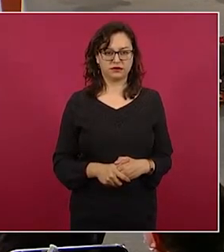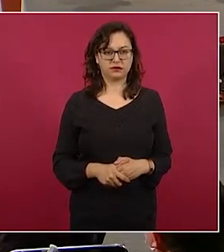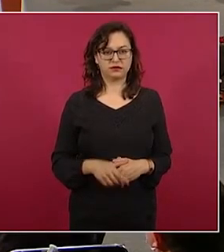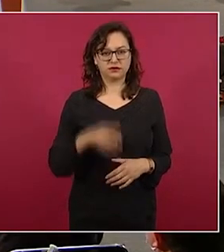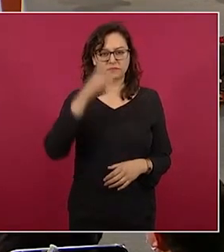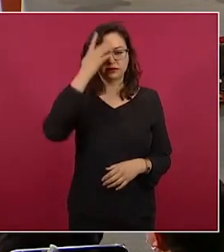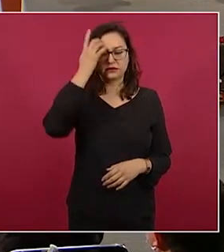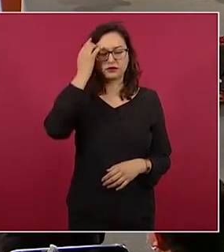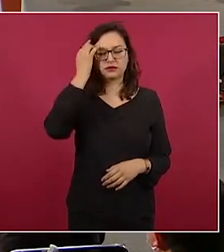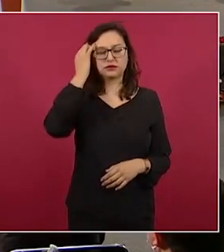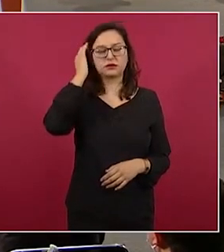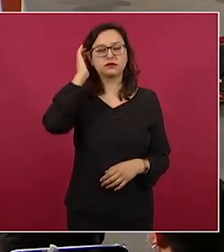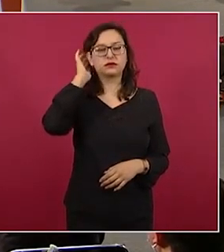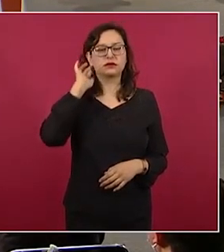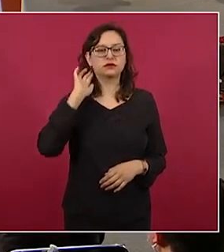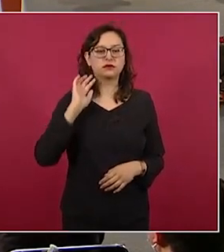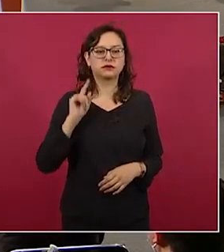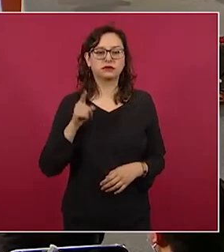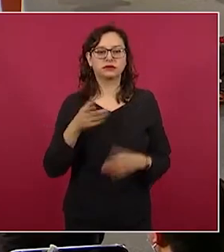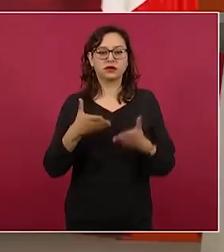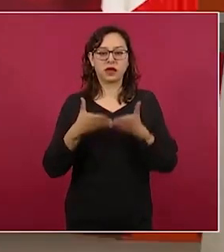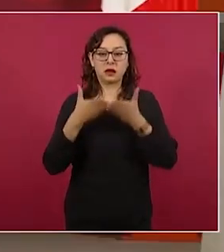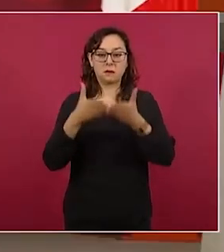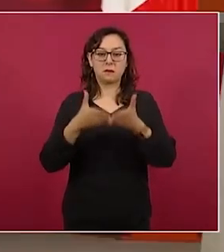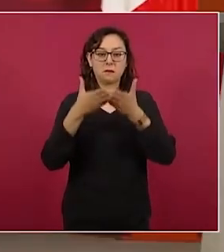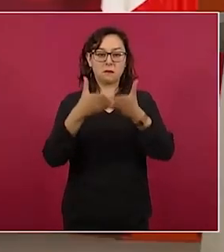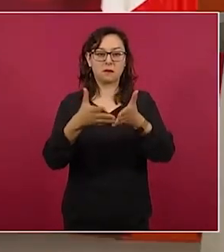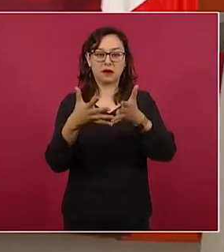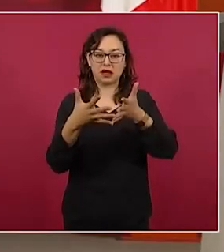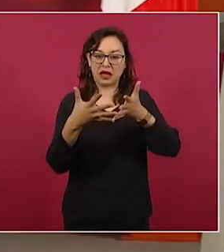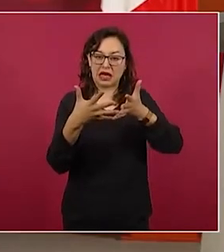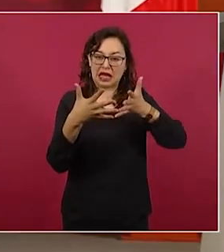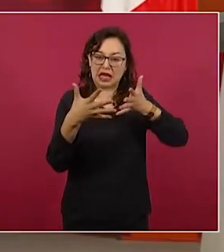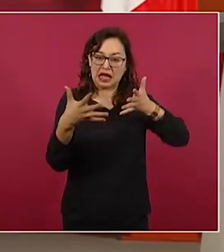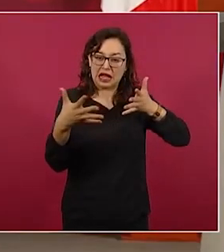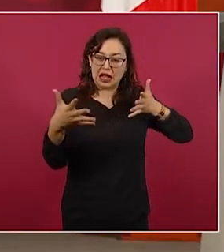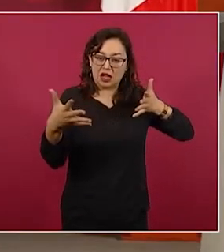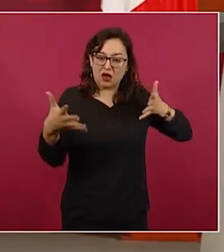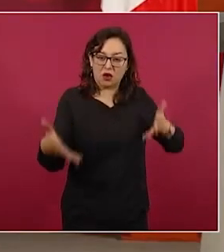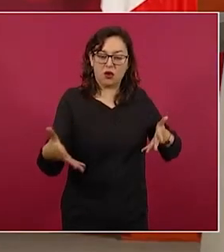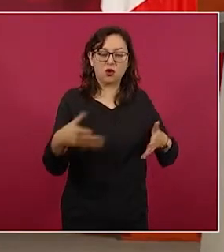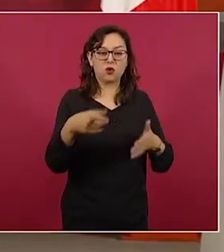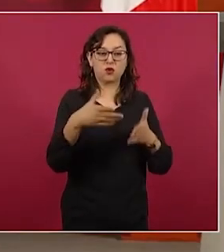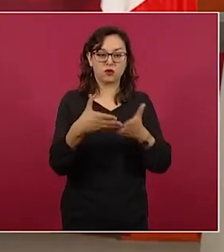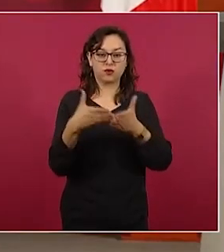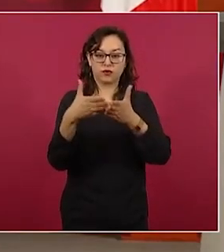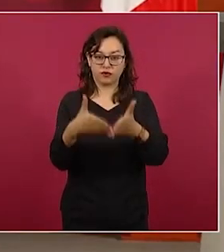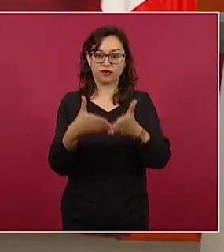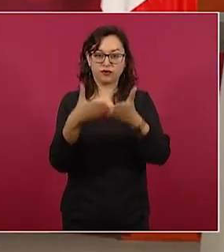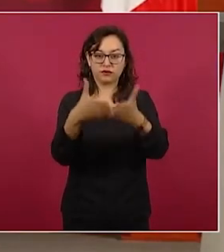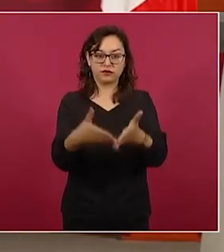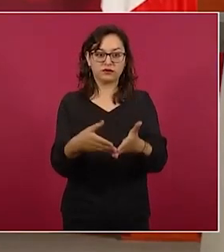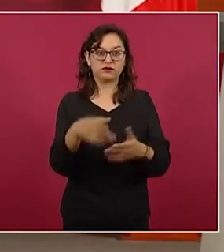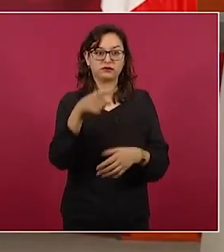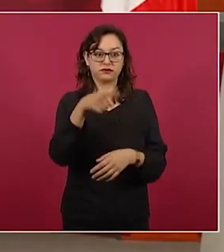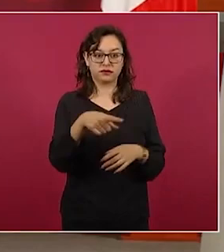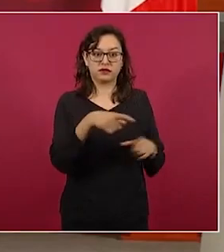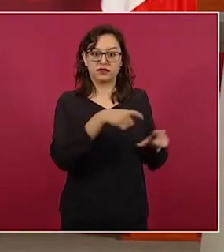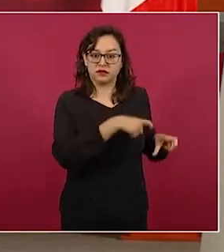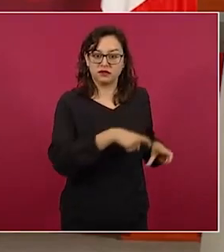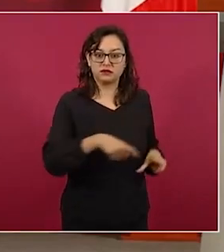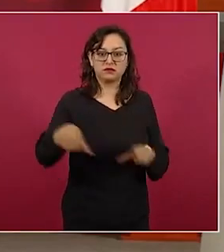Aquí, este es todo… Acá están los bancos a los que estamos haciendo referencia, en bandas traen aquí